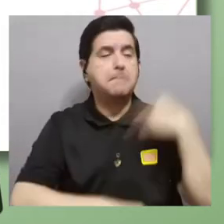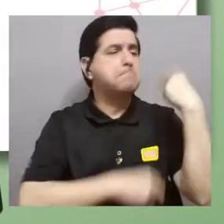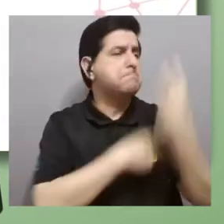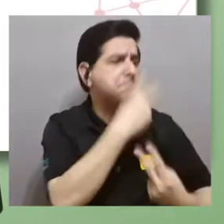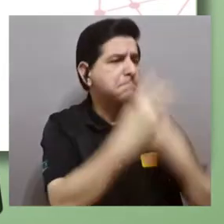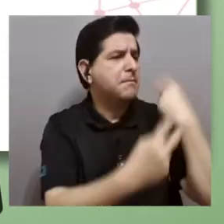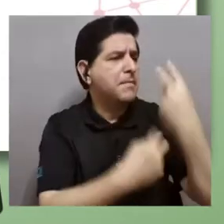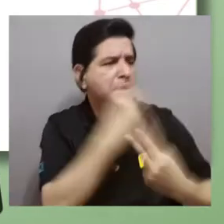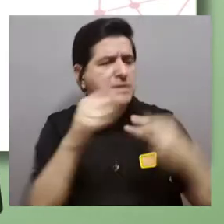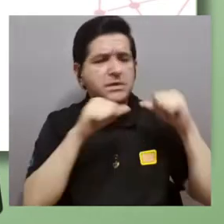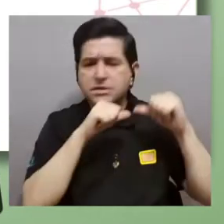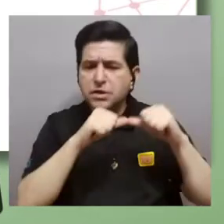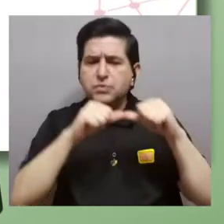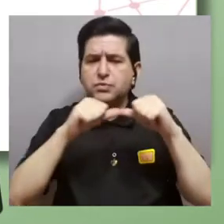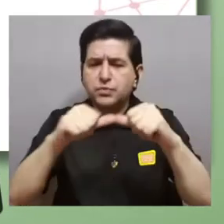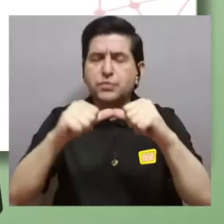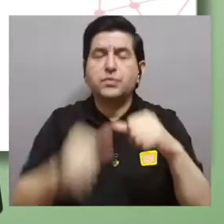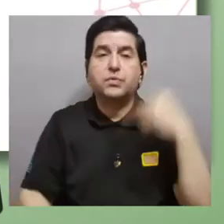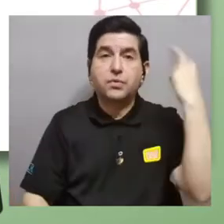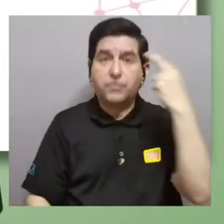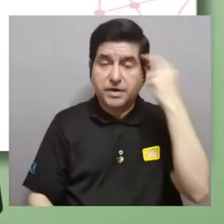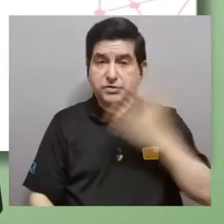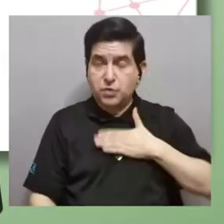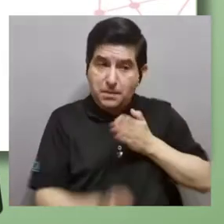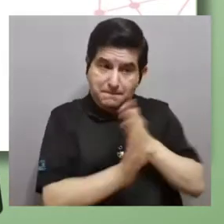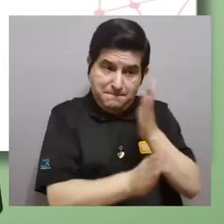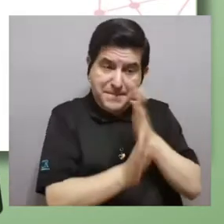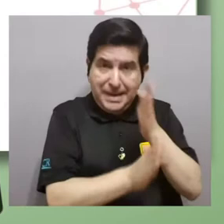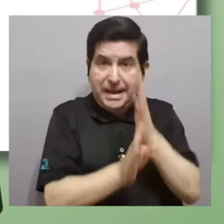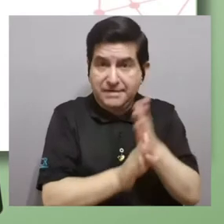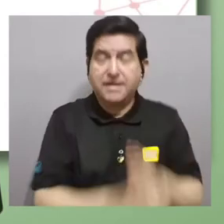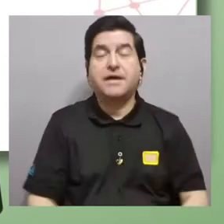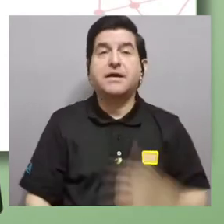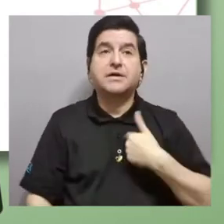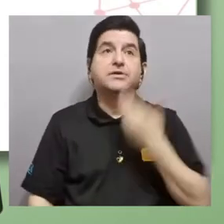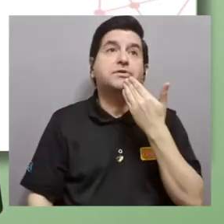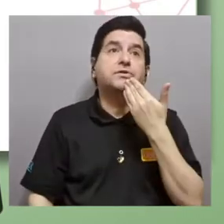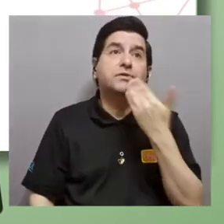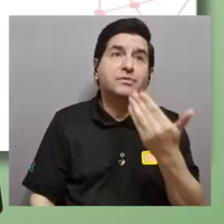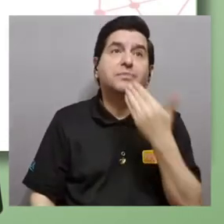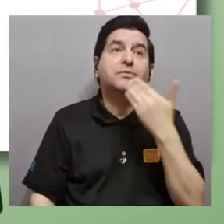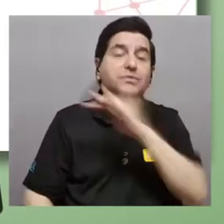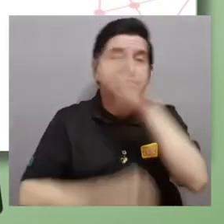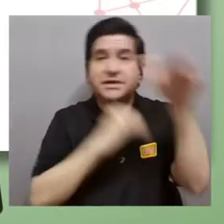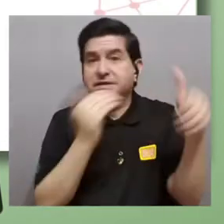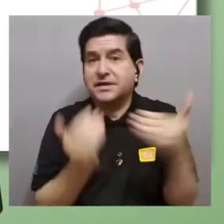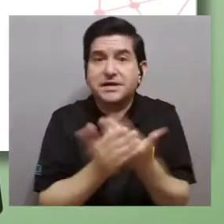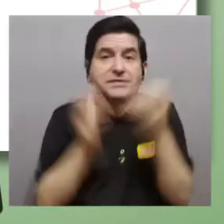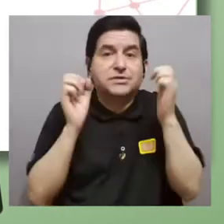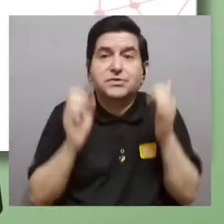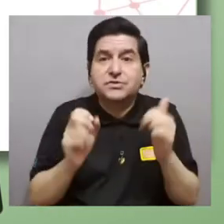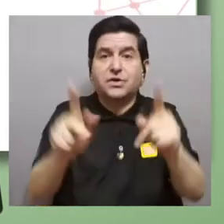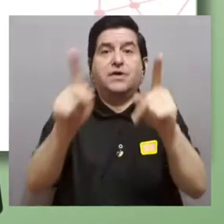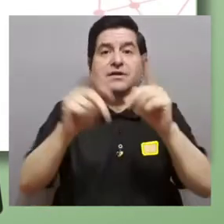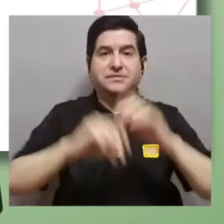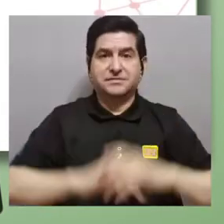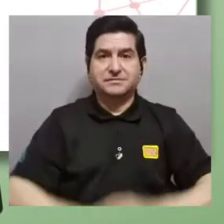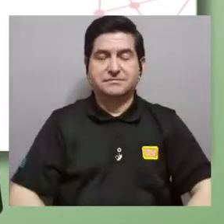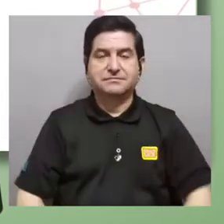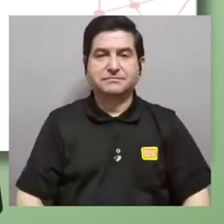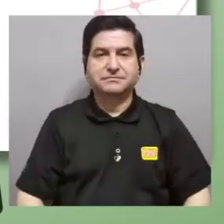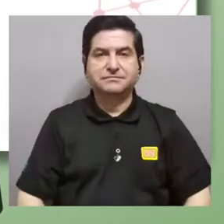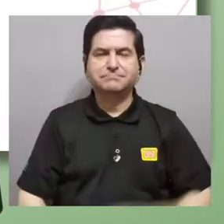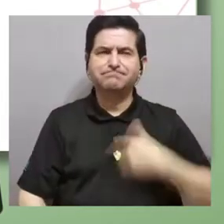me ha permitido estar viajando constantemente debido a mi carrera, a la cual, pues, le agradezco todos los, estas